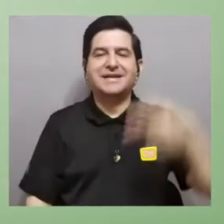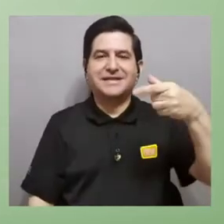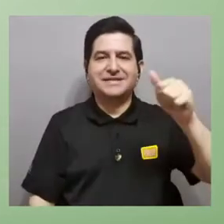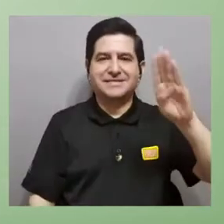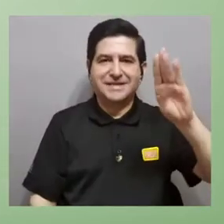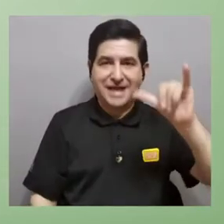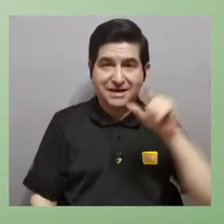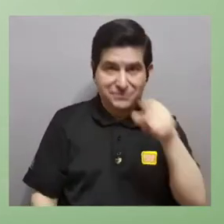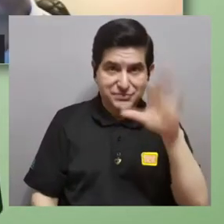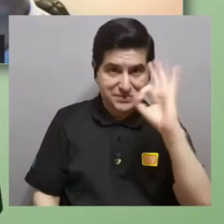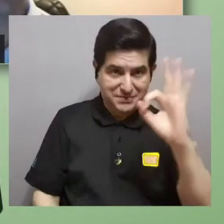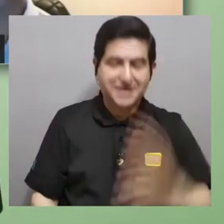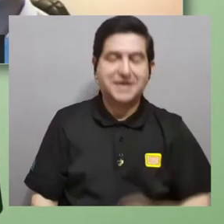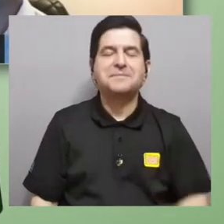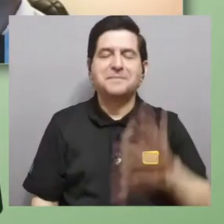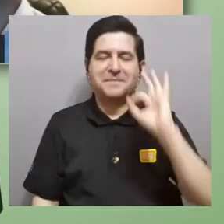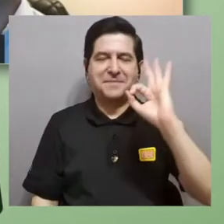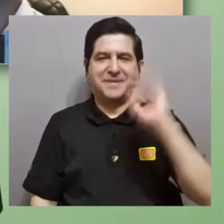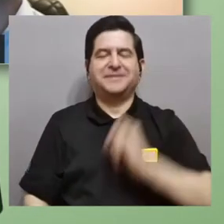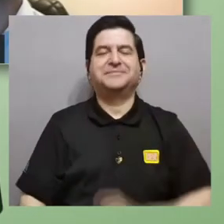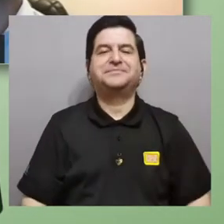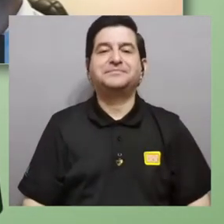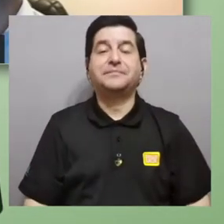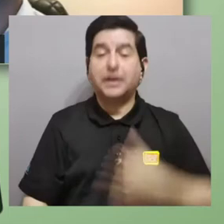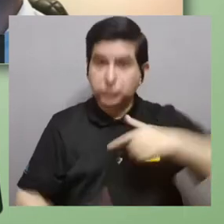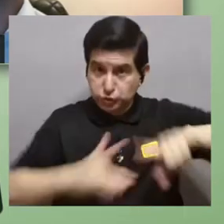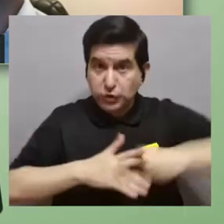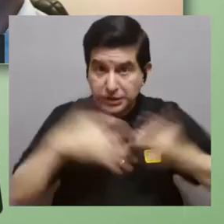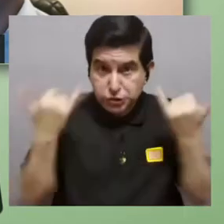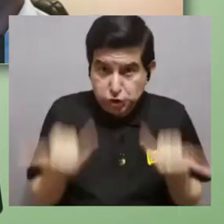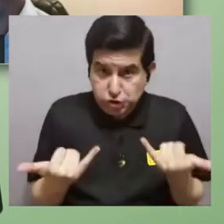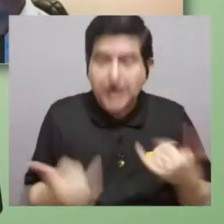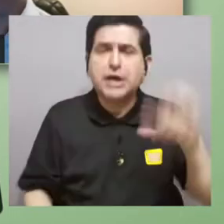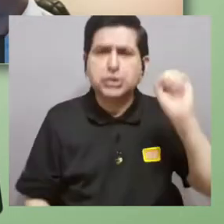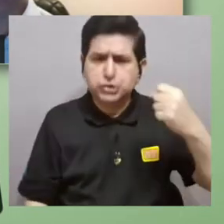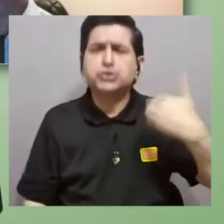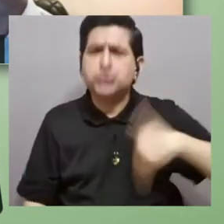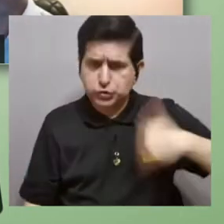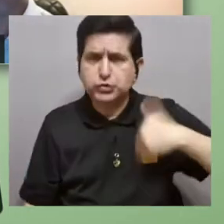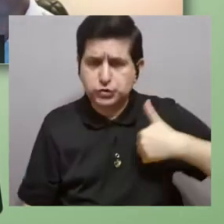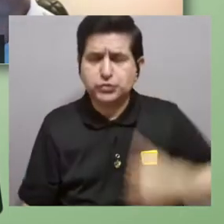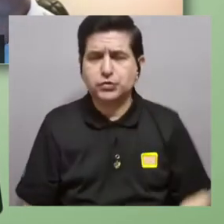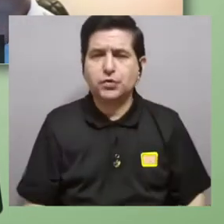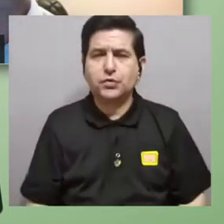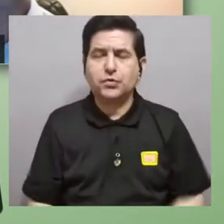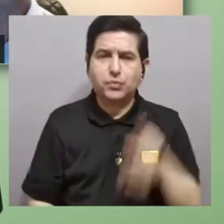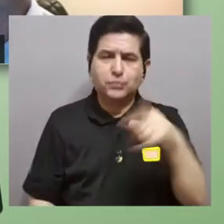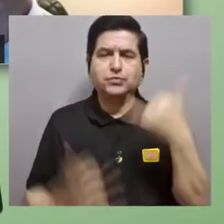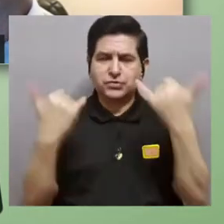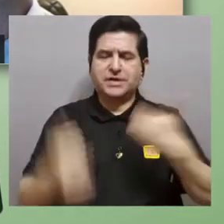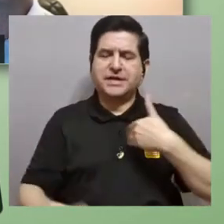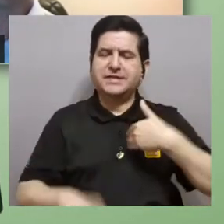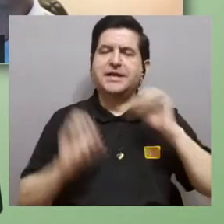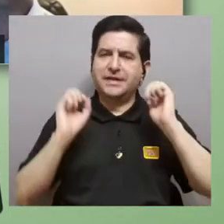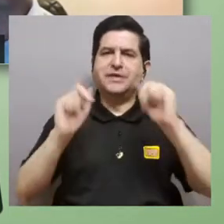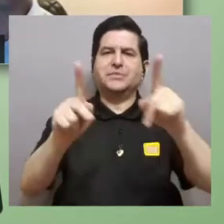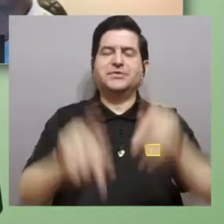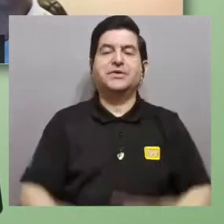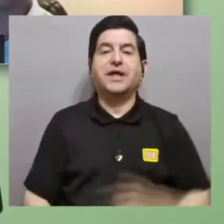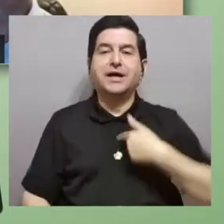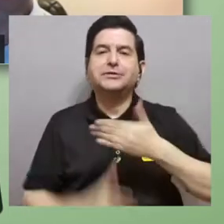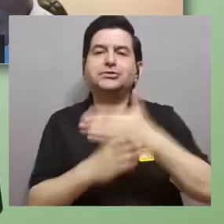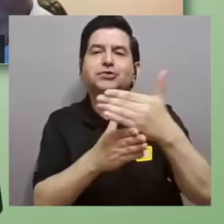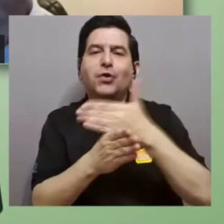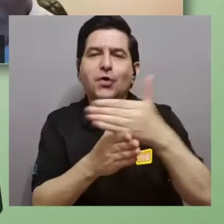Muy buenas tardes. Gabriela, ¿cómo está? Bien, usted, gracias. Procedo, ¿verdad? Sí, señor. Ahora es